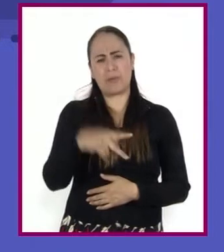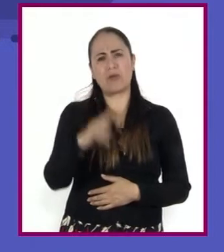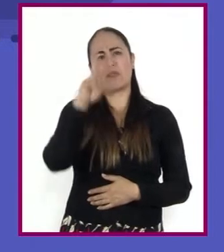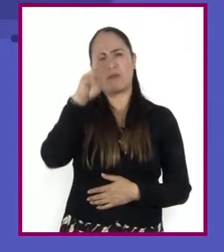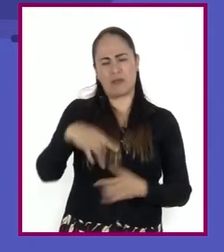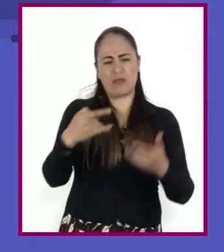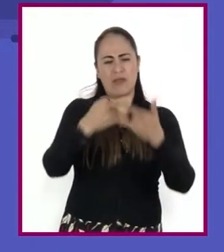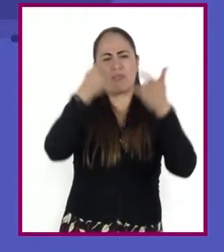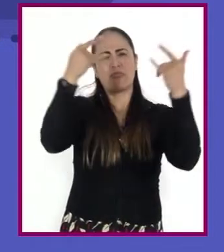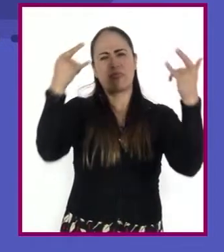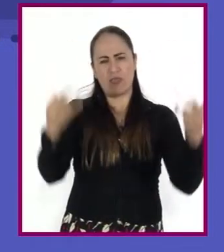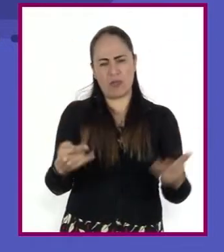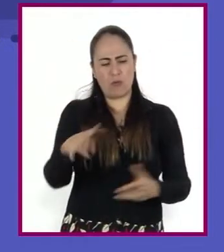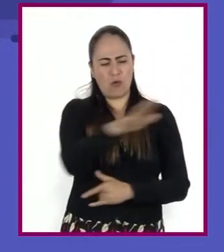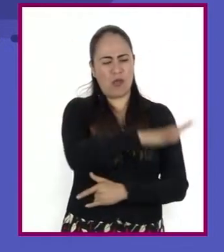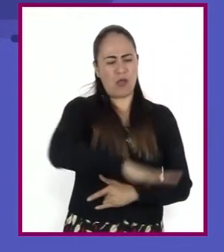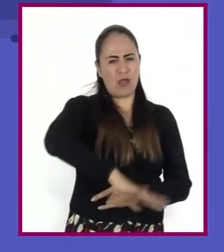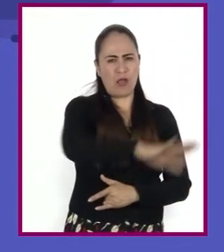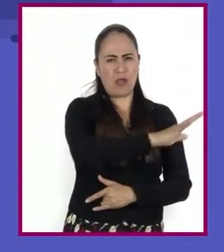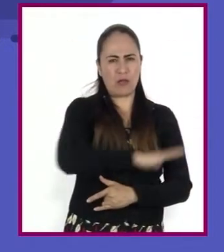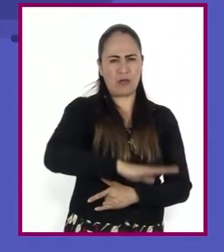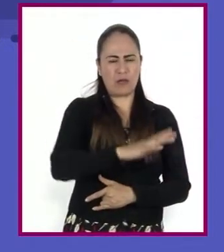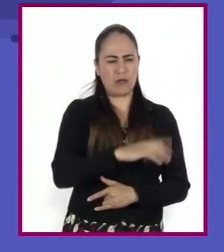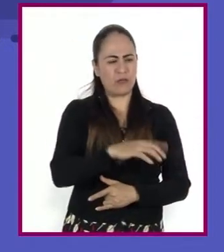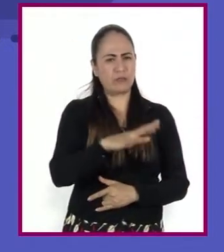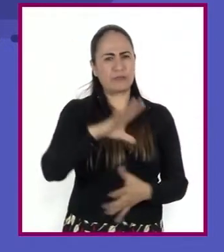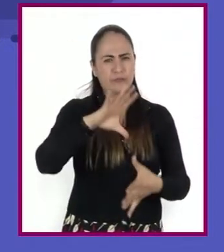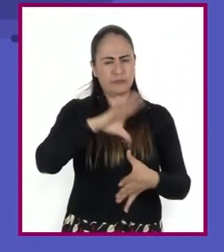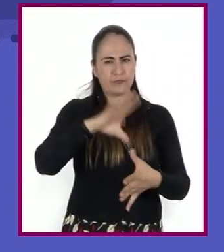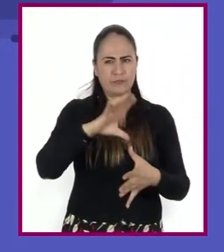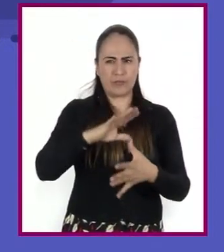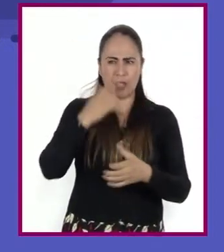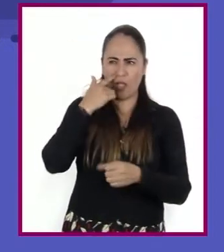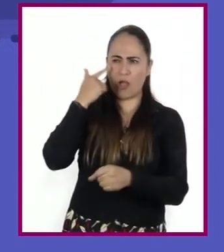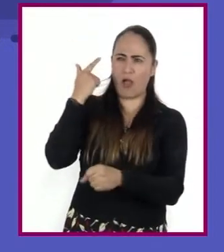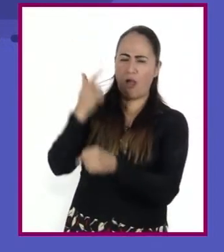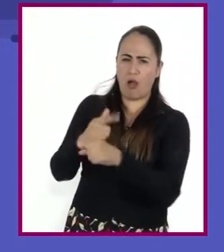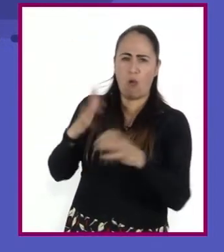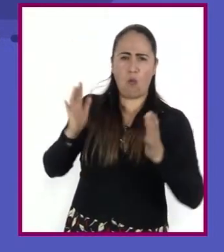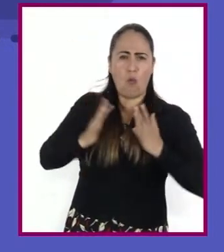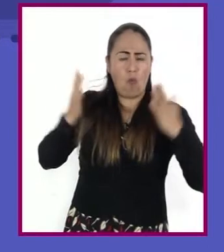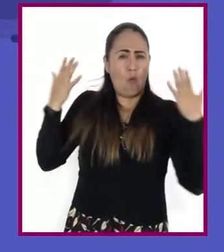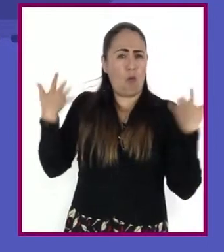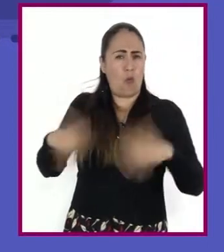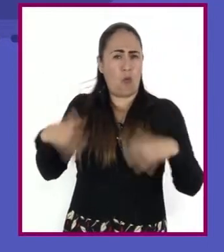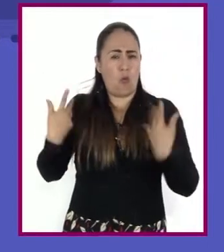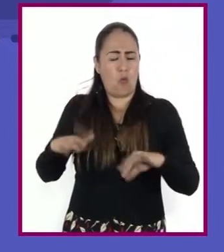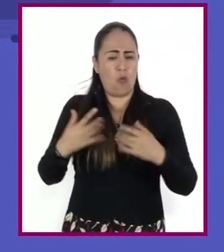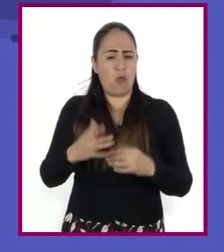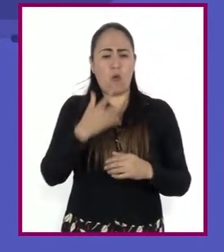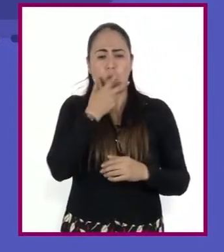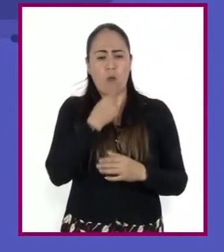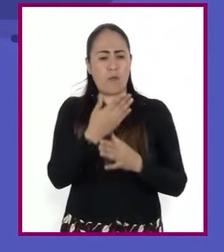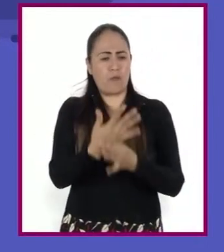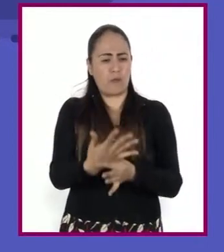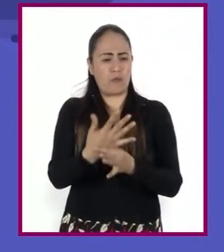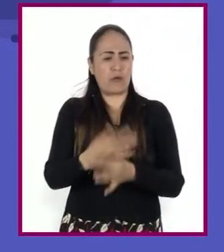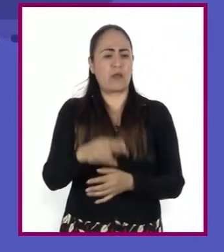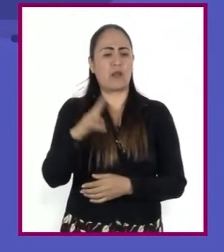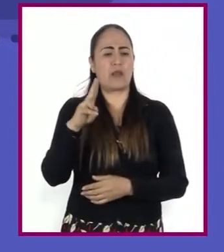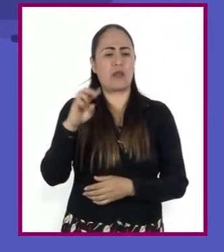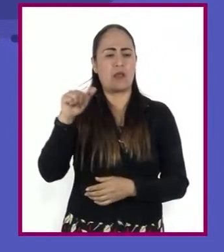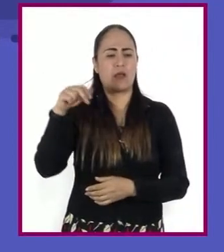histórico para los pueblos y tribus que habitaban las tierras latinoamericanas. Fuente, Martínez, Ana Lucía.